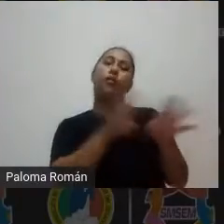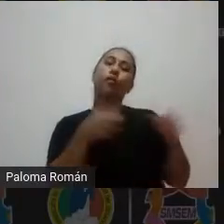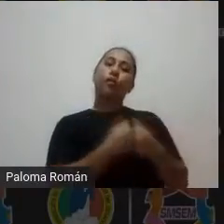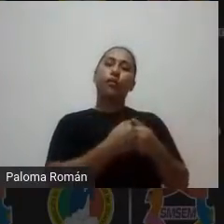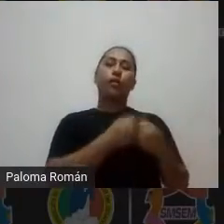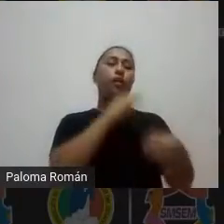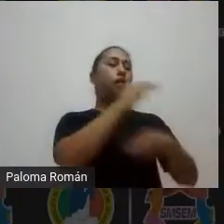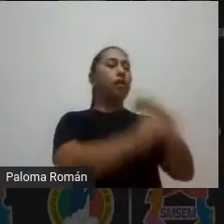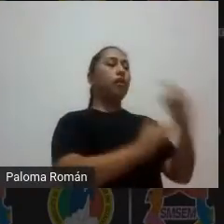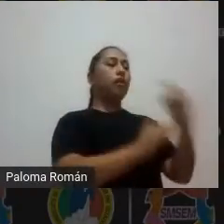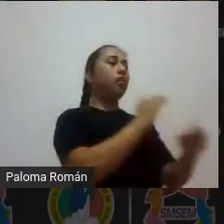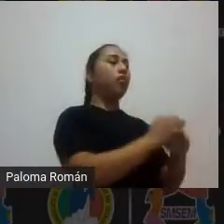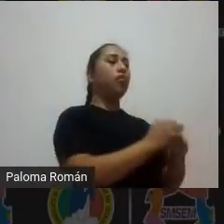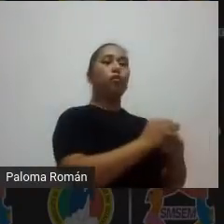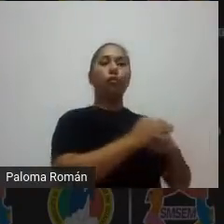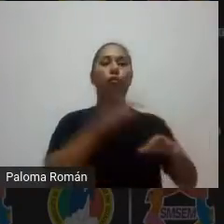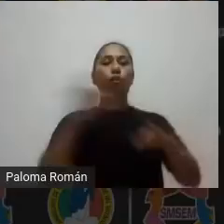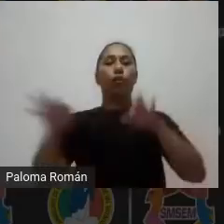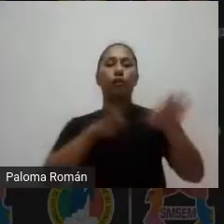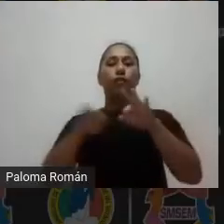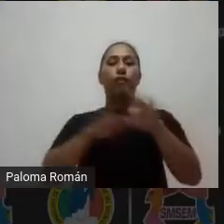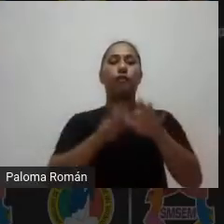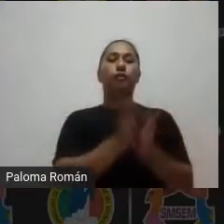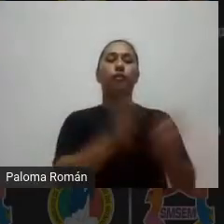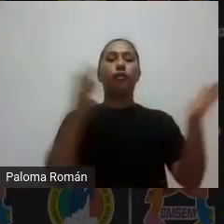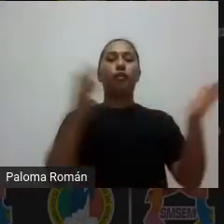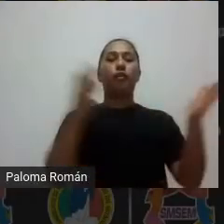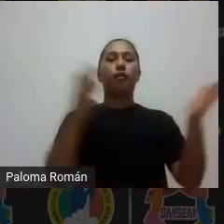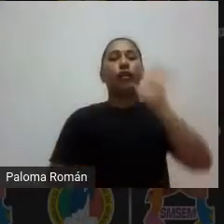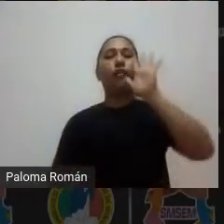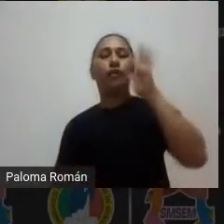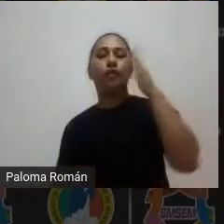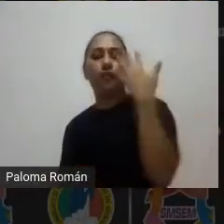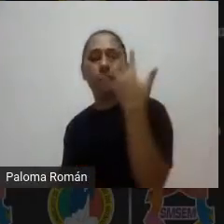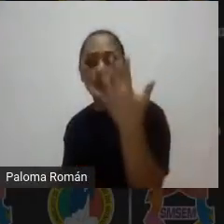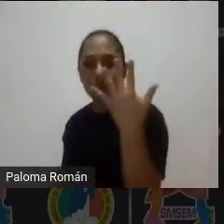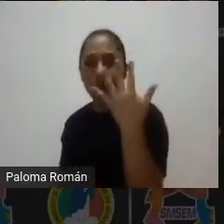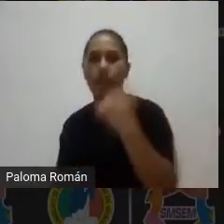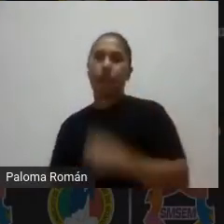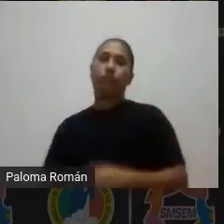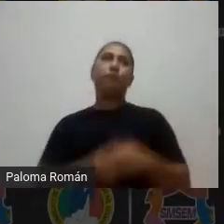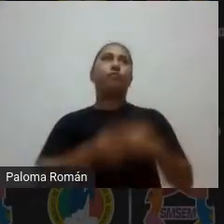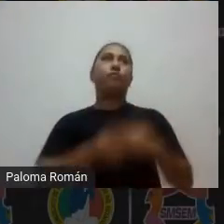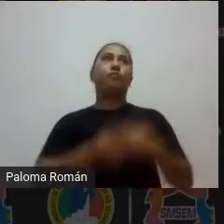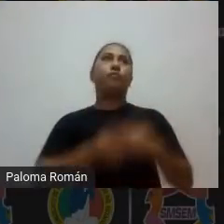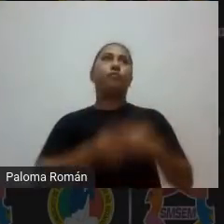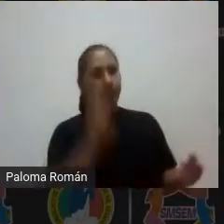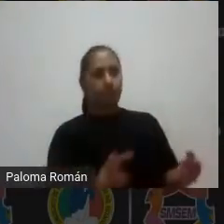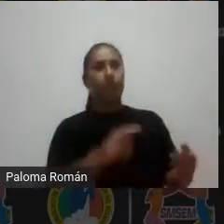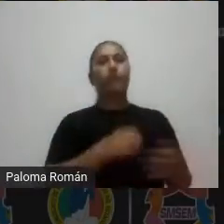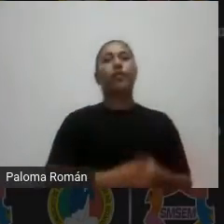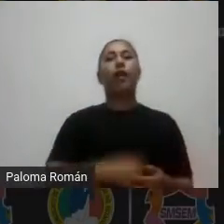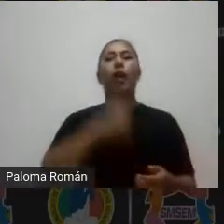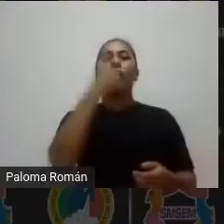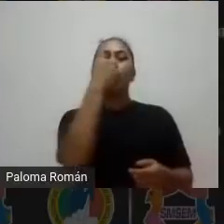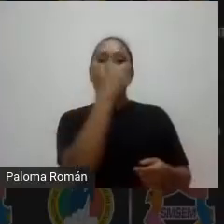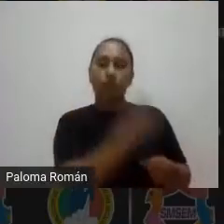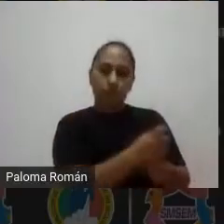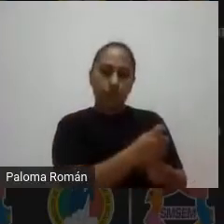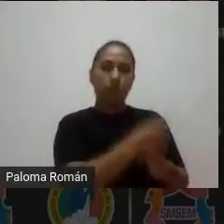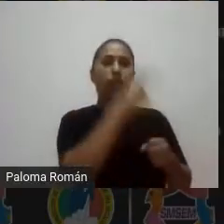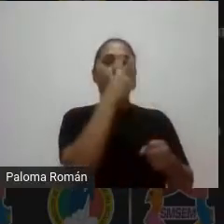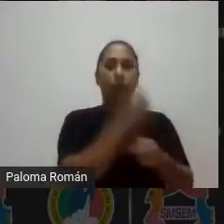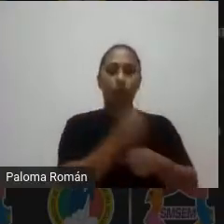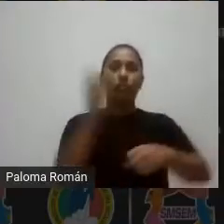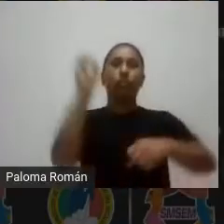todo el diseño de la situación cinco obviamente se acuerdan que hablamos el día uno y el día dos de